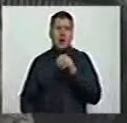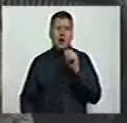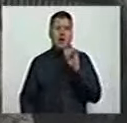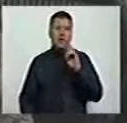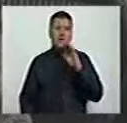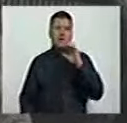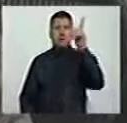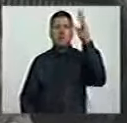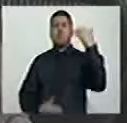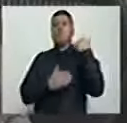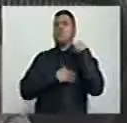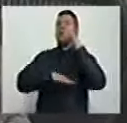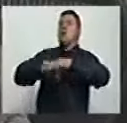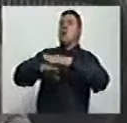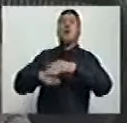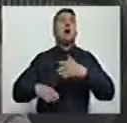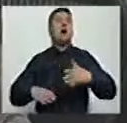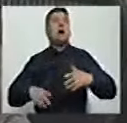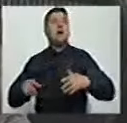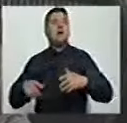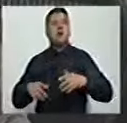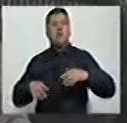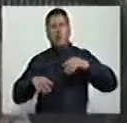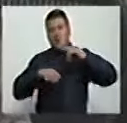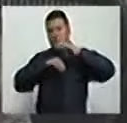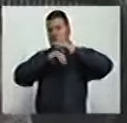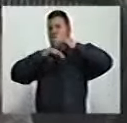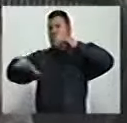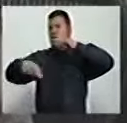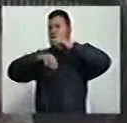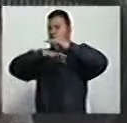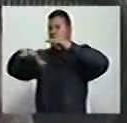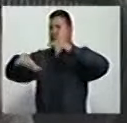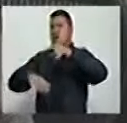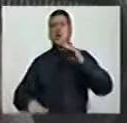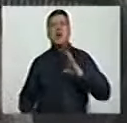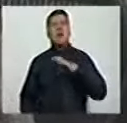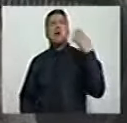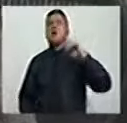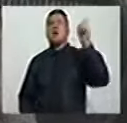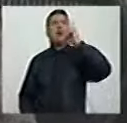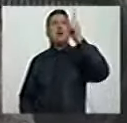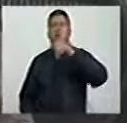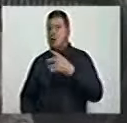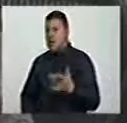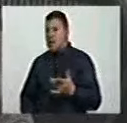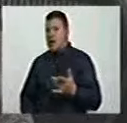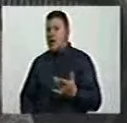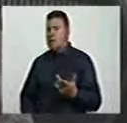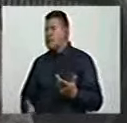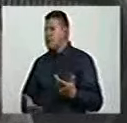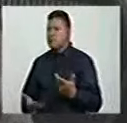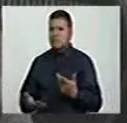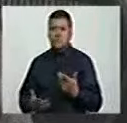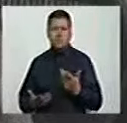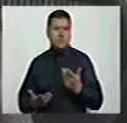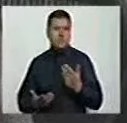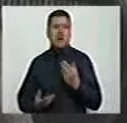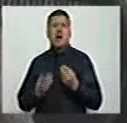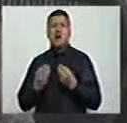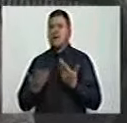que establecía el glifosato como posiblemente cancerígeno y lo igualaba a oficios como